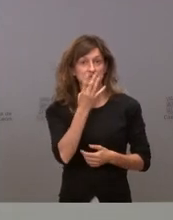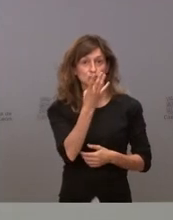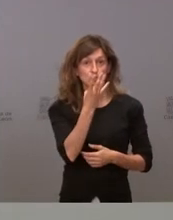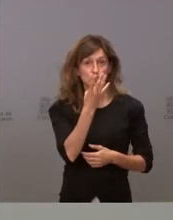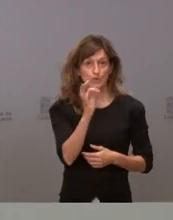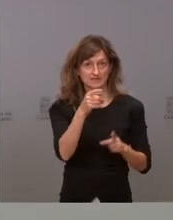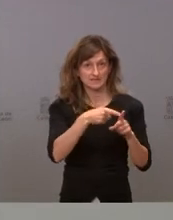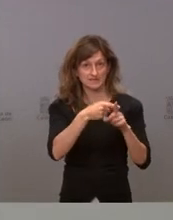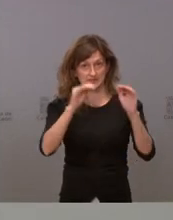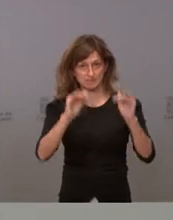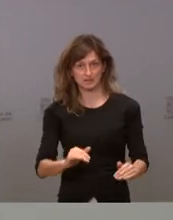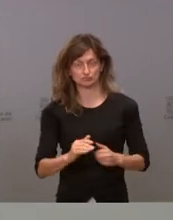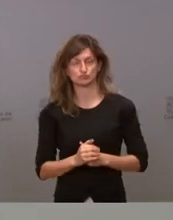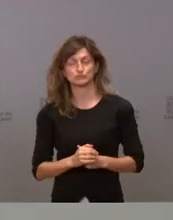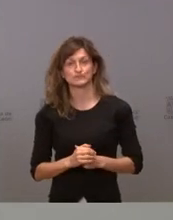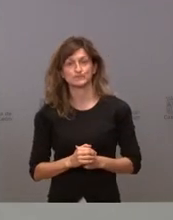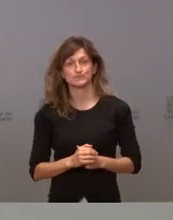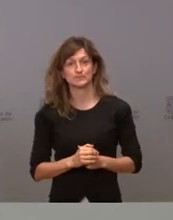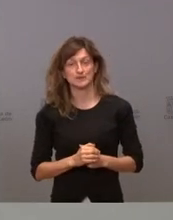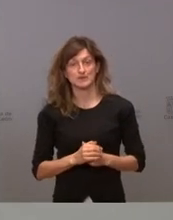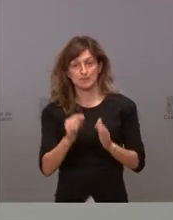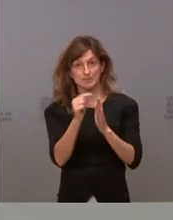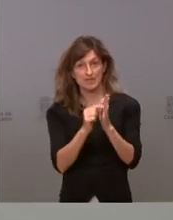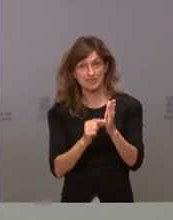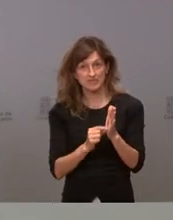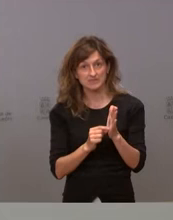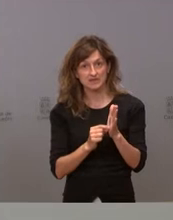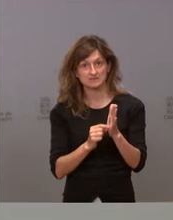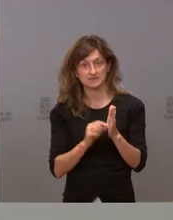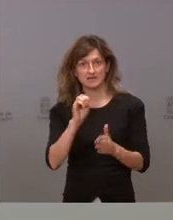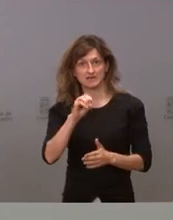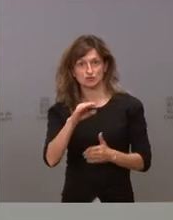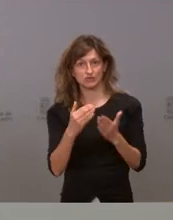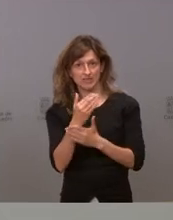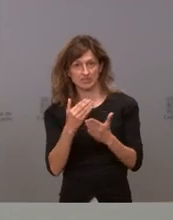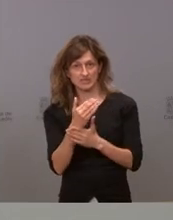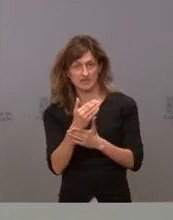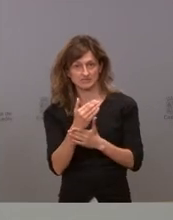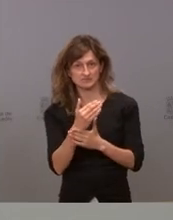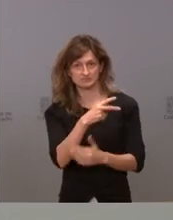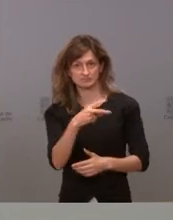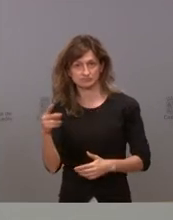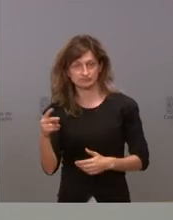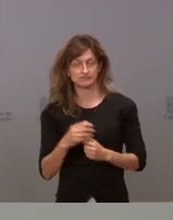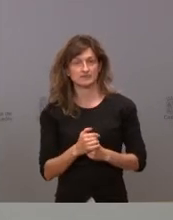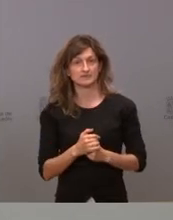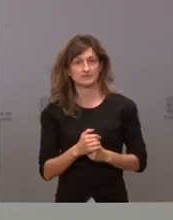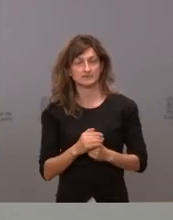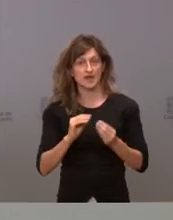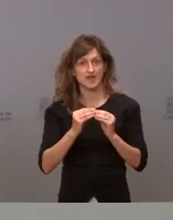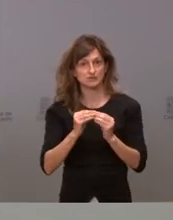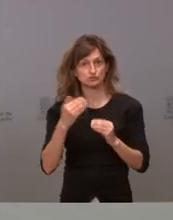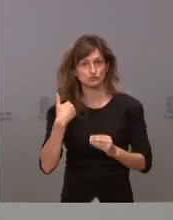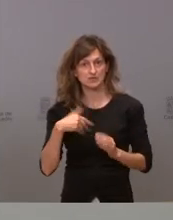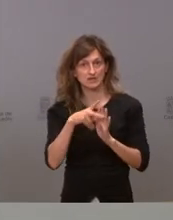clientes la vigencia de estas medidas va a ser de un total de 14 días hemos dictado instrucciones como les he comentado a